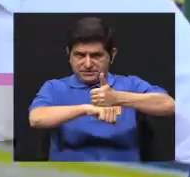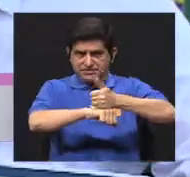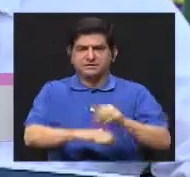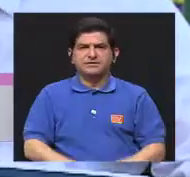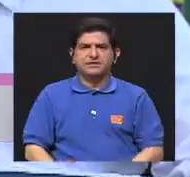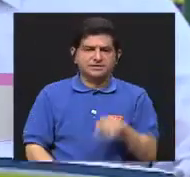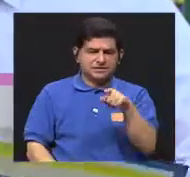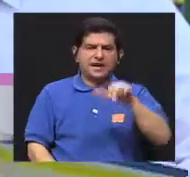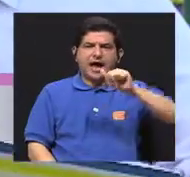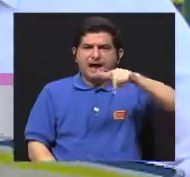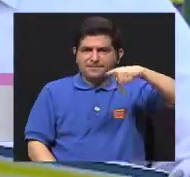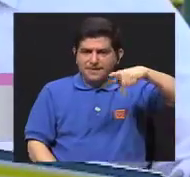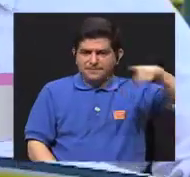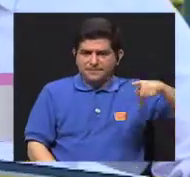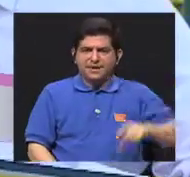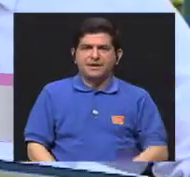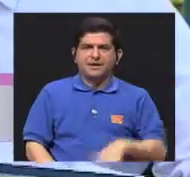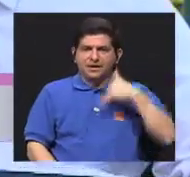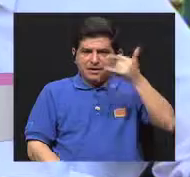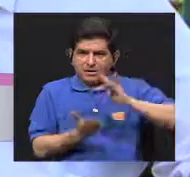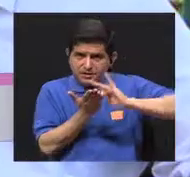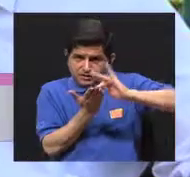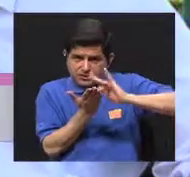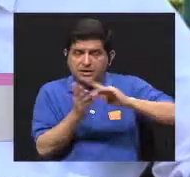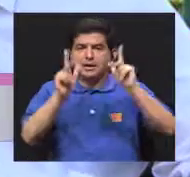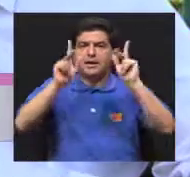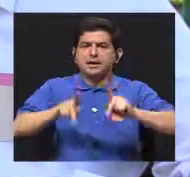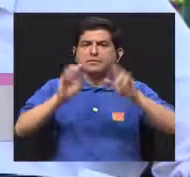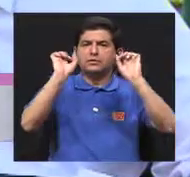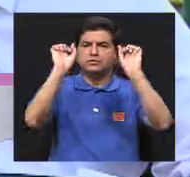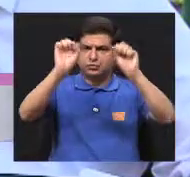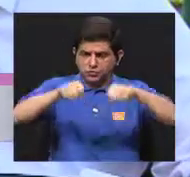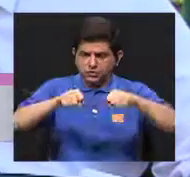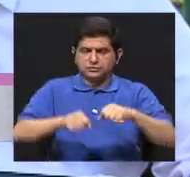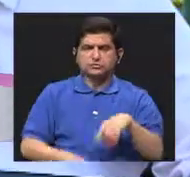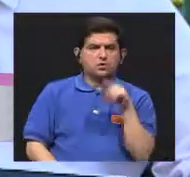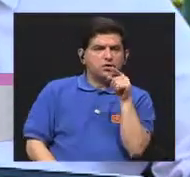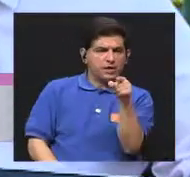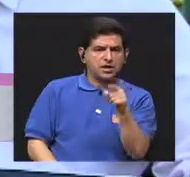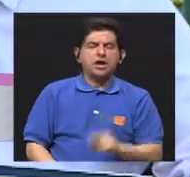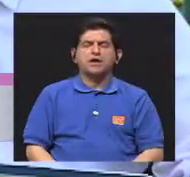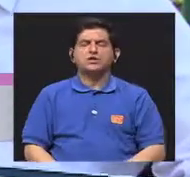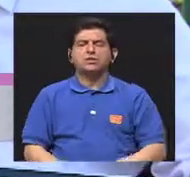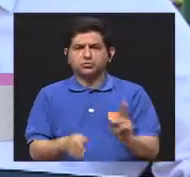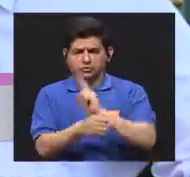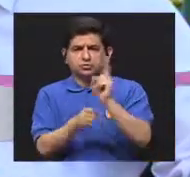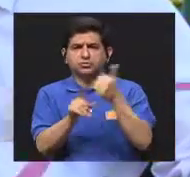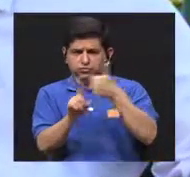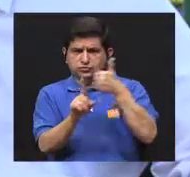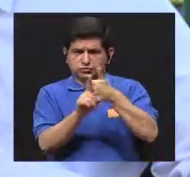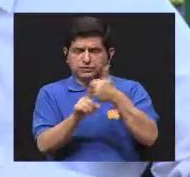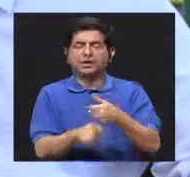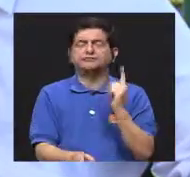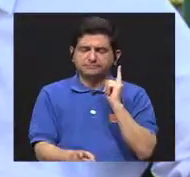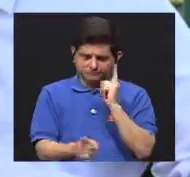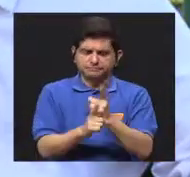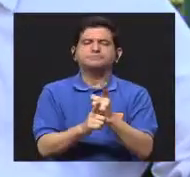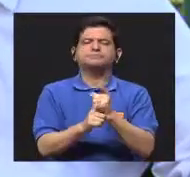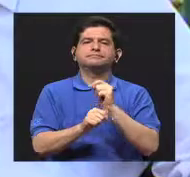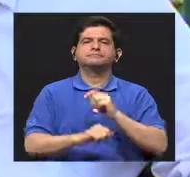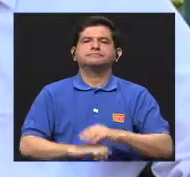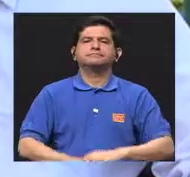en una aplicación para dispositivos y que las personas lo puedan manipular ellas mismas.